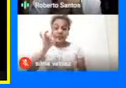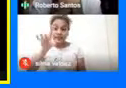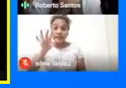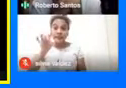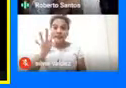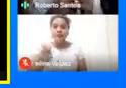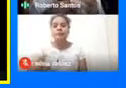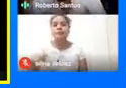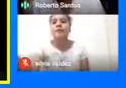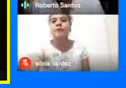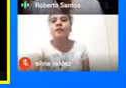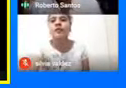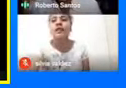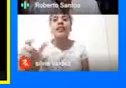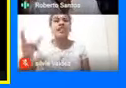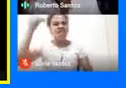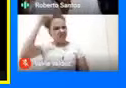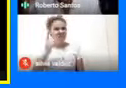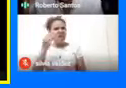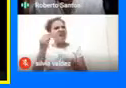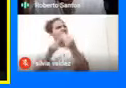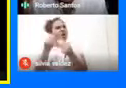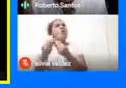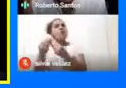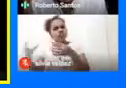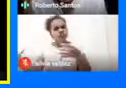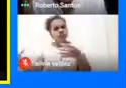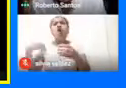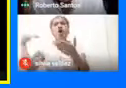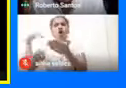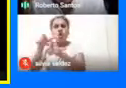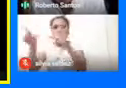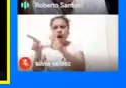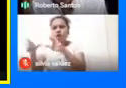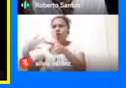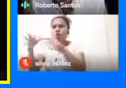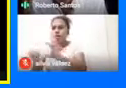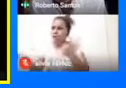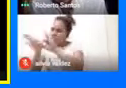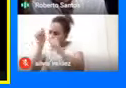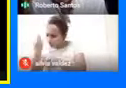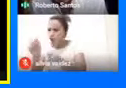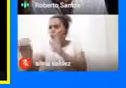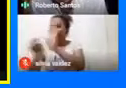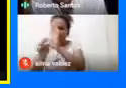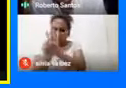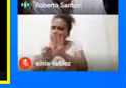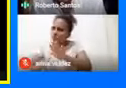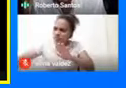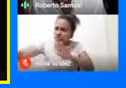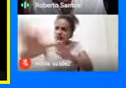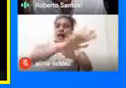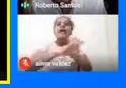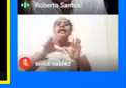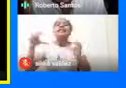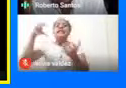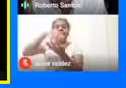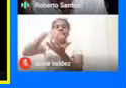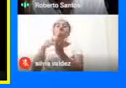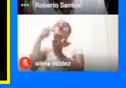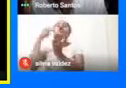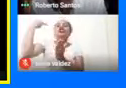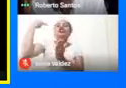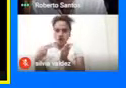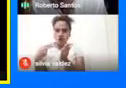Decidimos Hacer una Resignificación De esos lugares Sagrados O simbólicos Del centro Histórico De la ciudad De